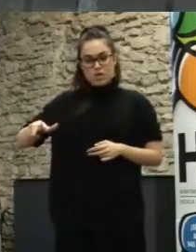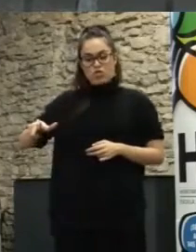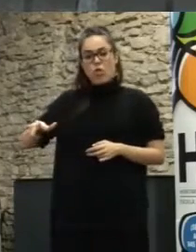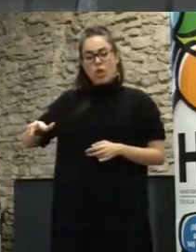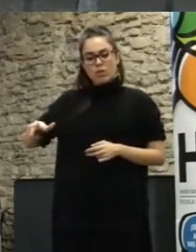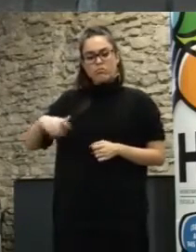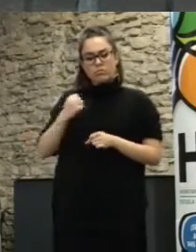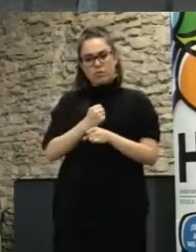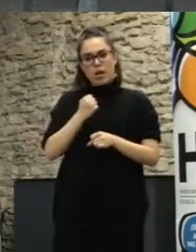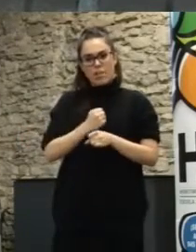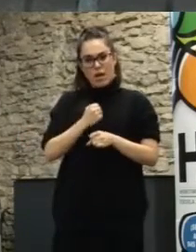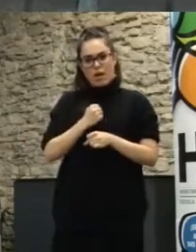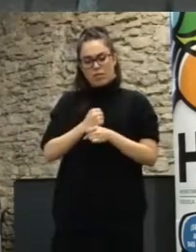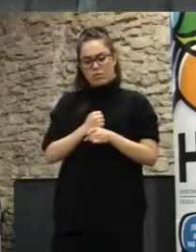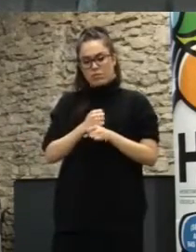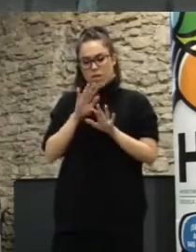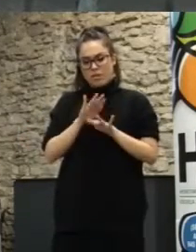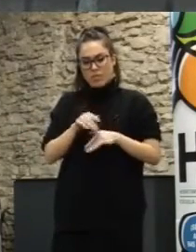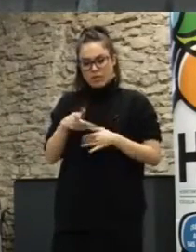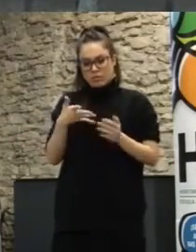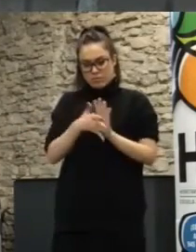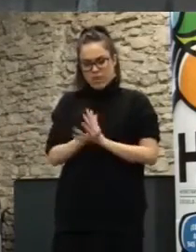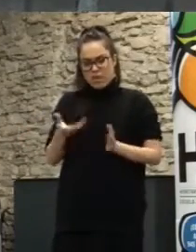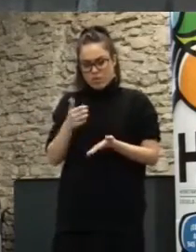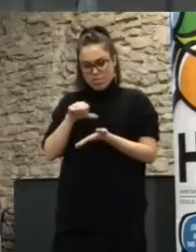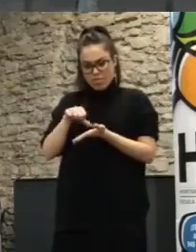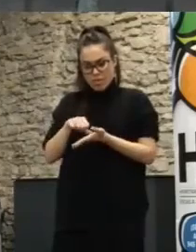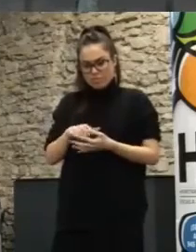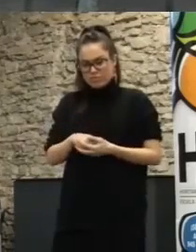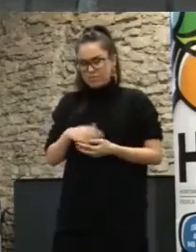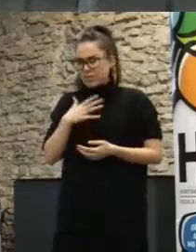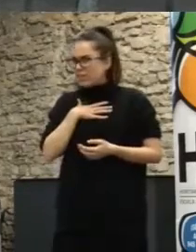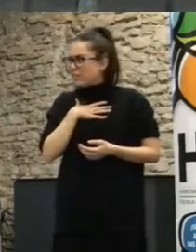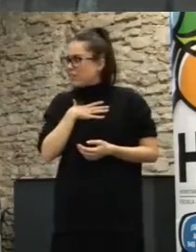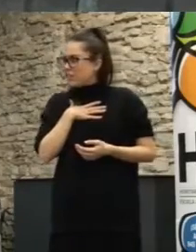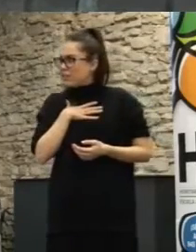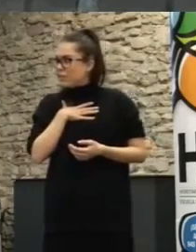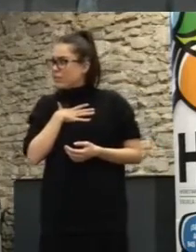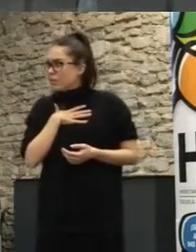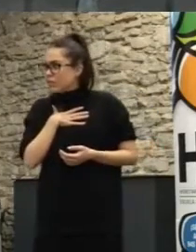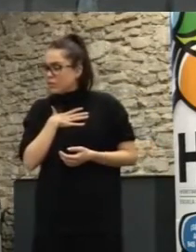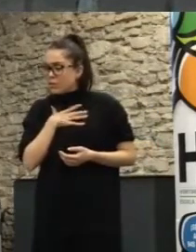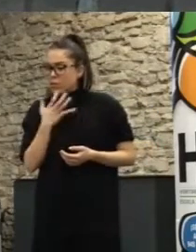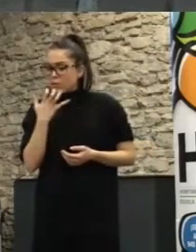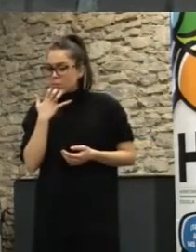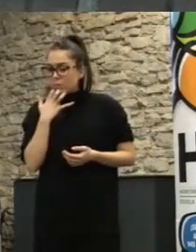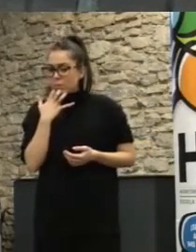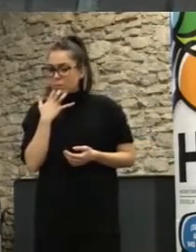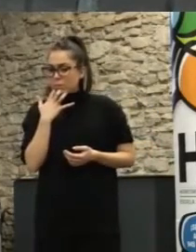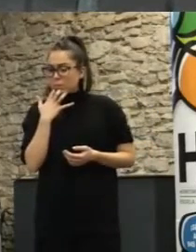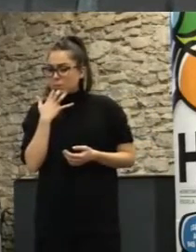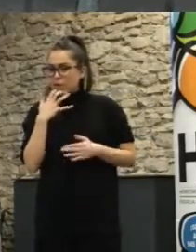desde luego que si estás trabajando a un nivel de una ciudad puedes tener ya te digo el tema de encuestas por ejemplo un proceso participativo como el de la